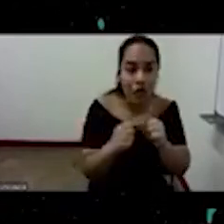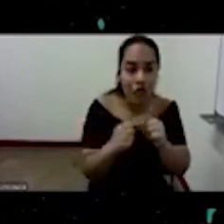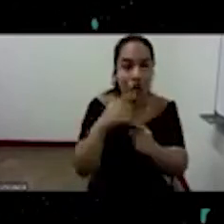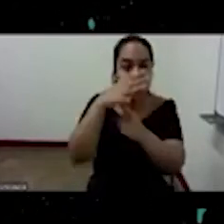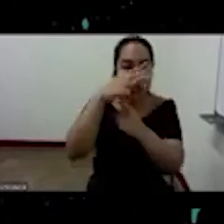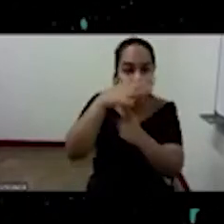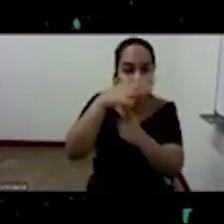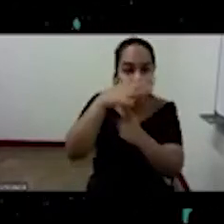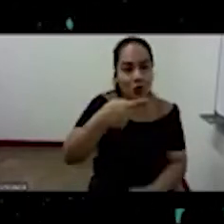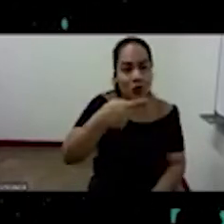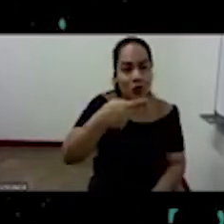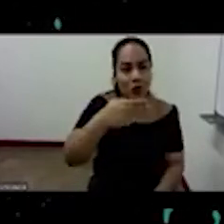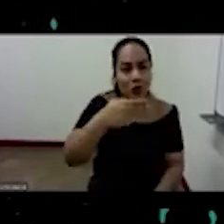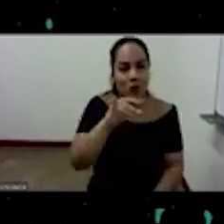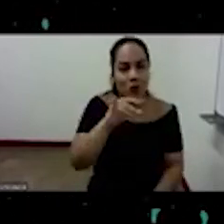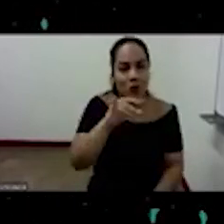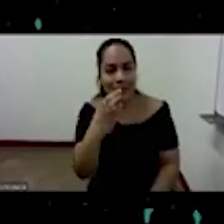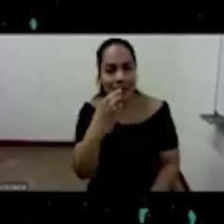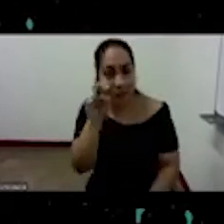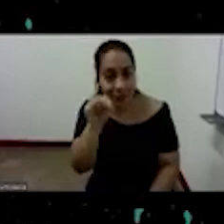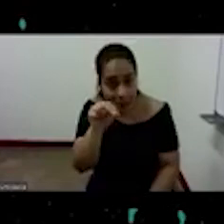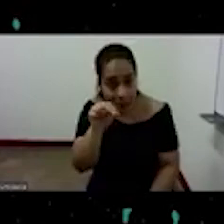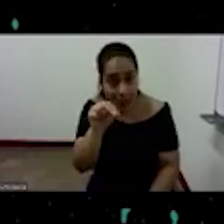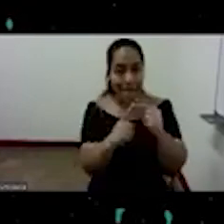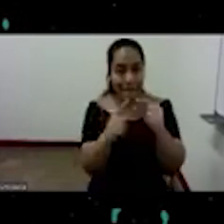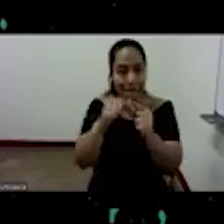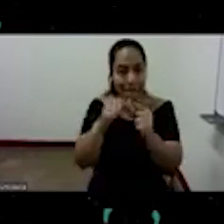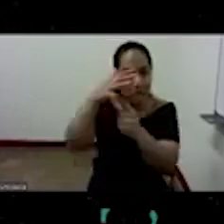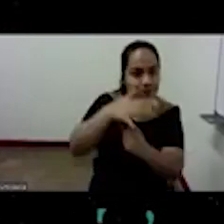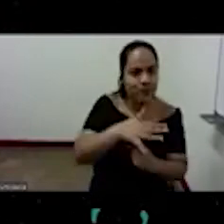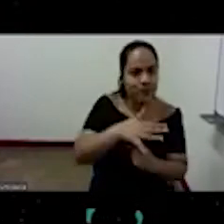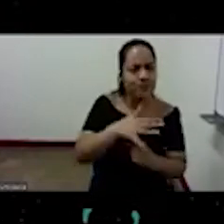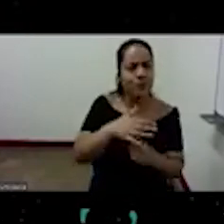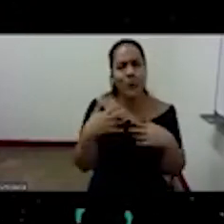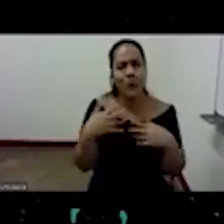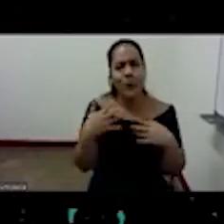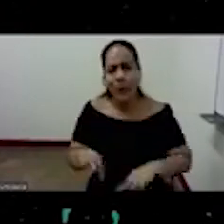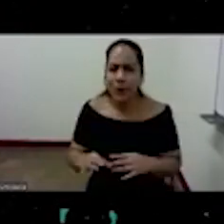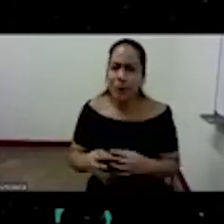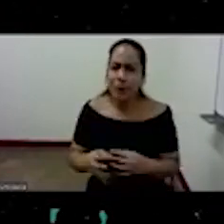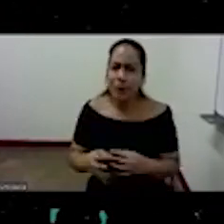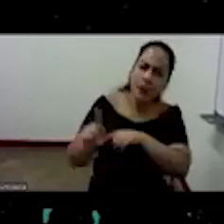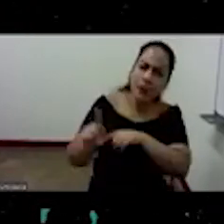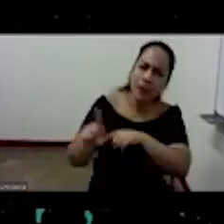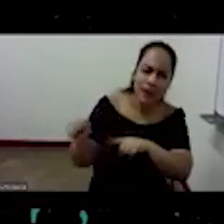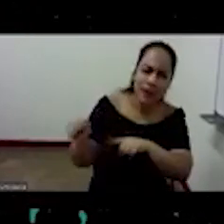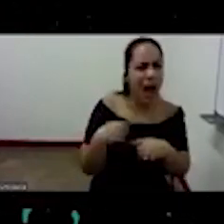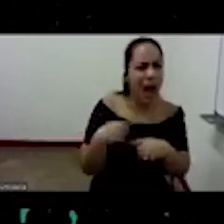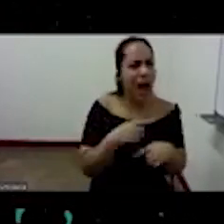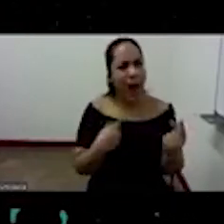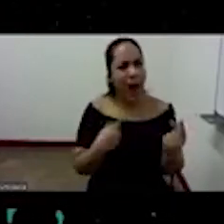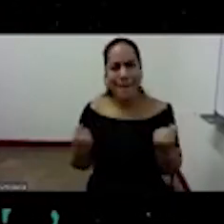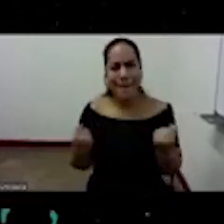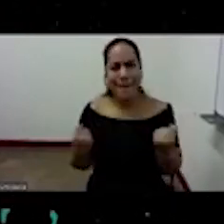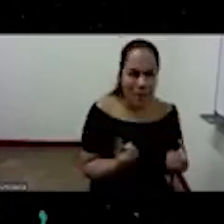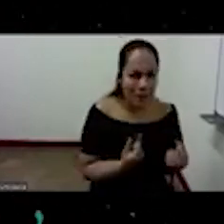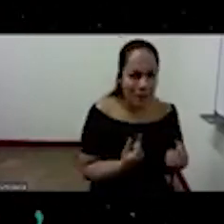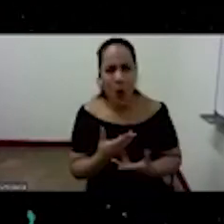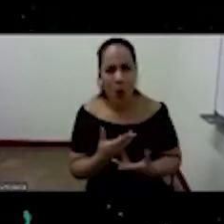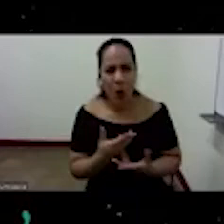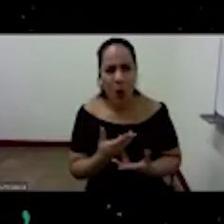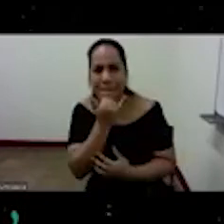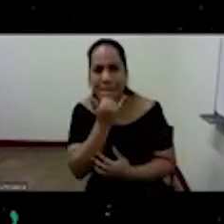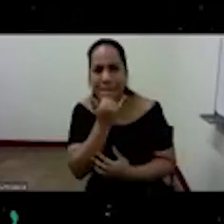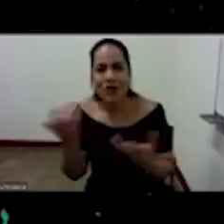porque yo creo que no entendemos nada de lo que se está pasando de lo que está pasando en el